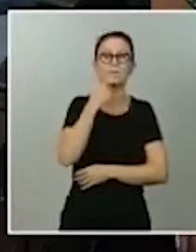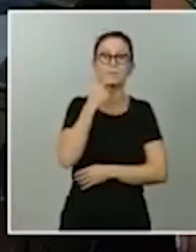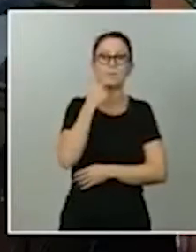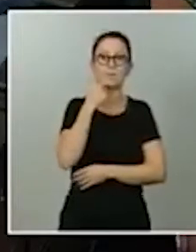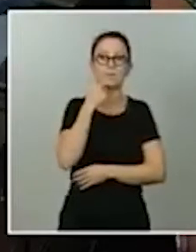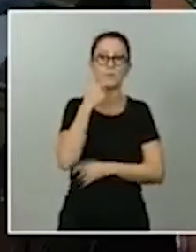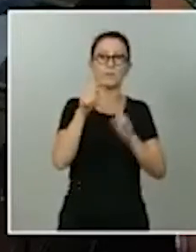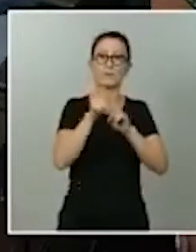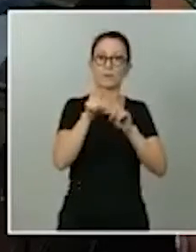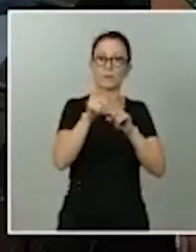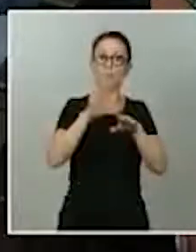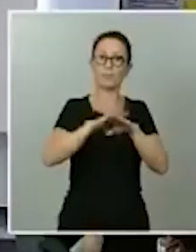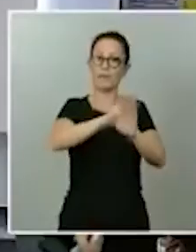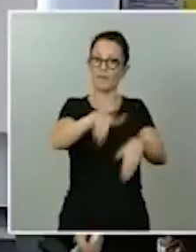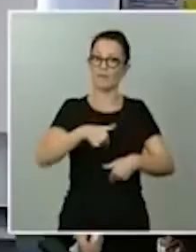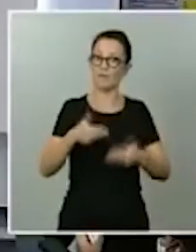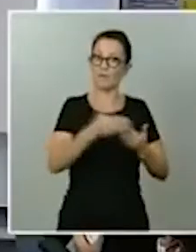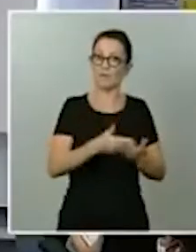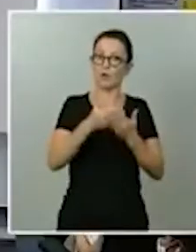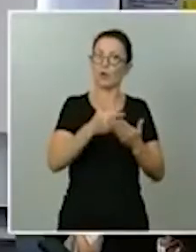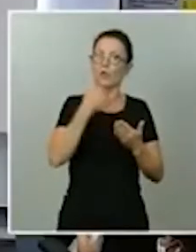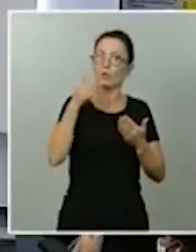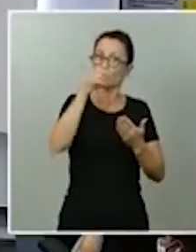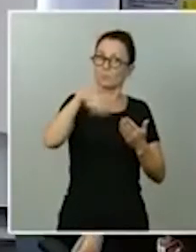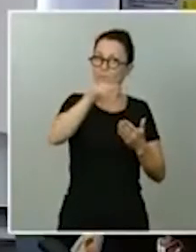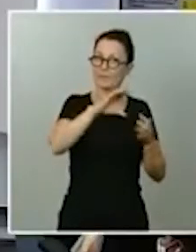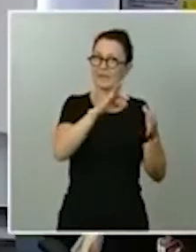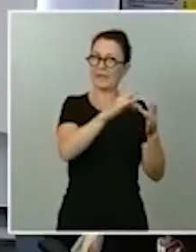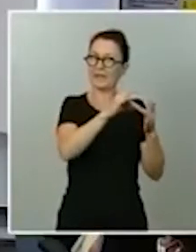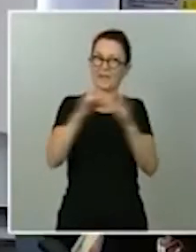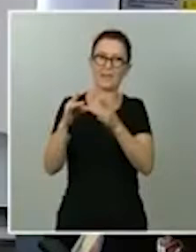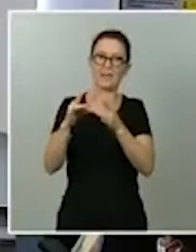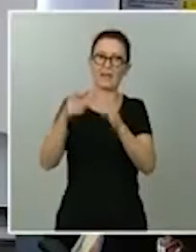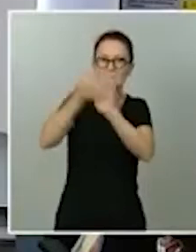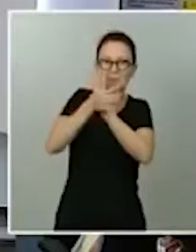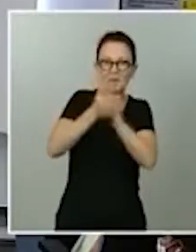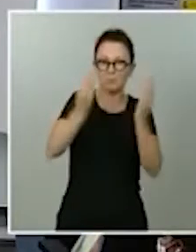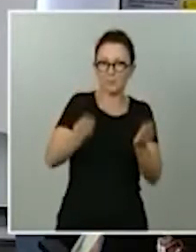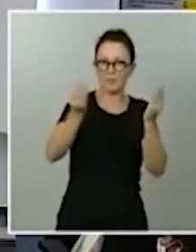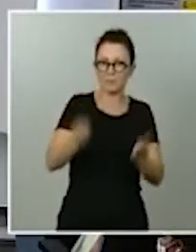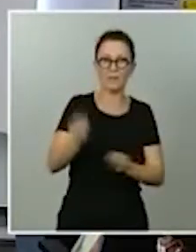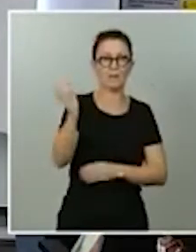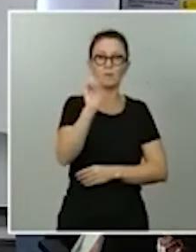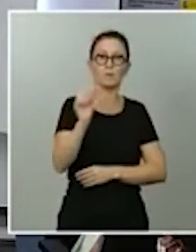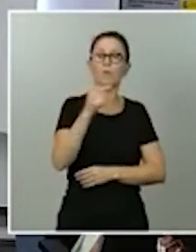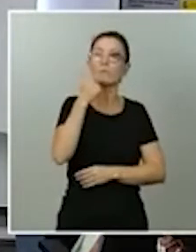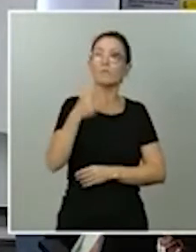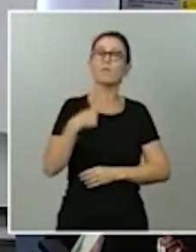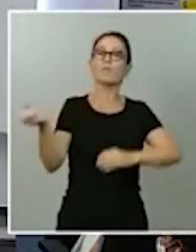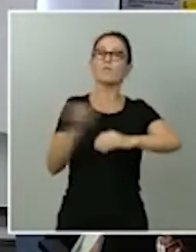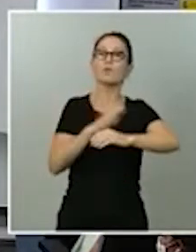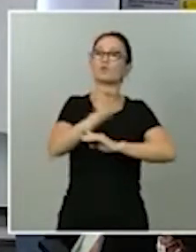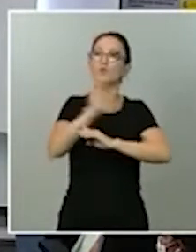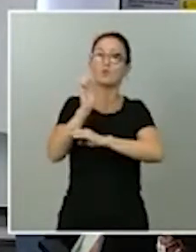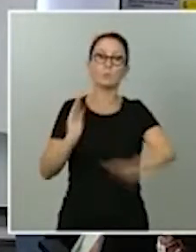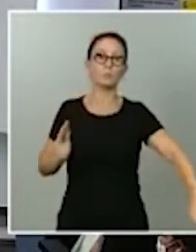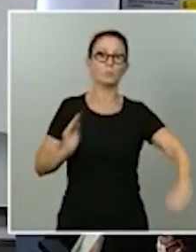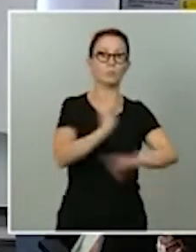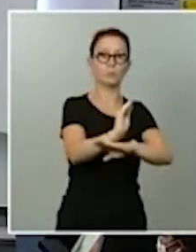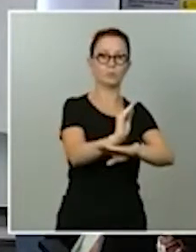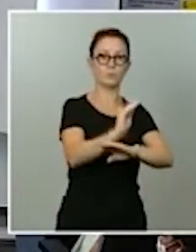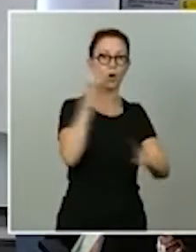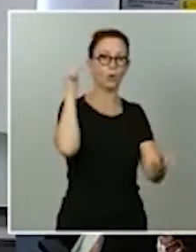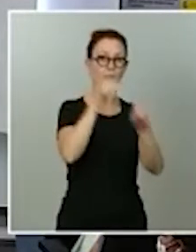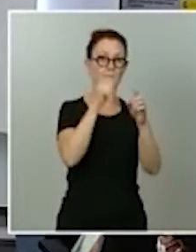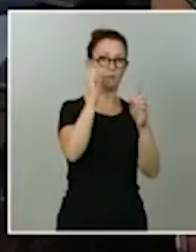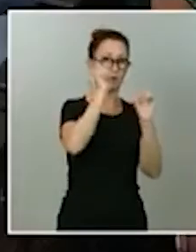al colegio. Y, de hecho, dice que la parte de los fondos europeos que vayan destinados a Educación tendrían que ser en función de lo que